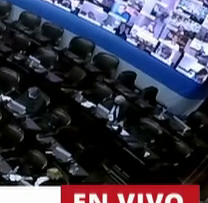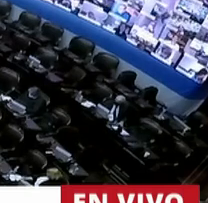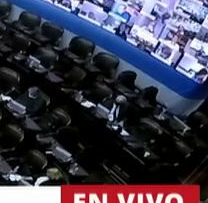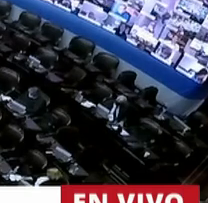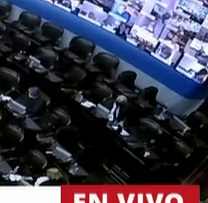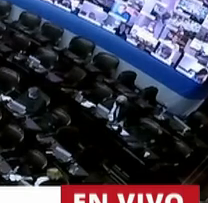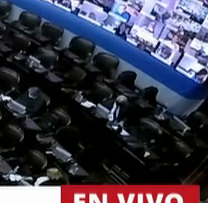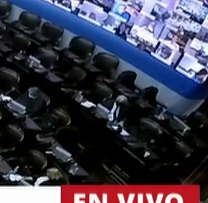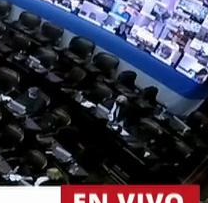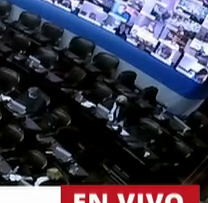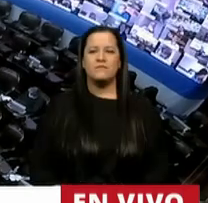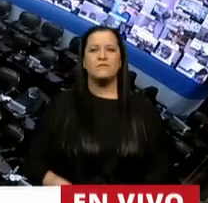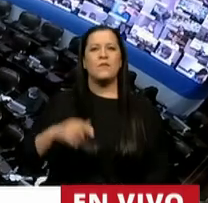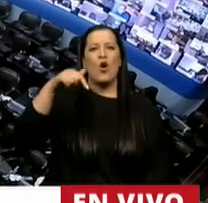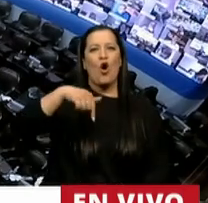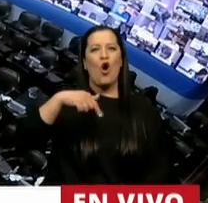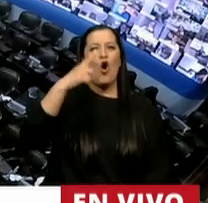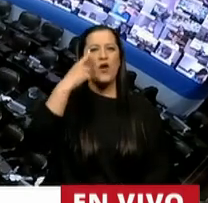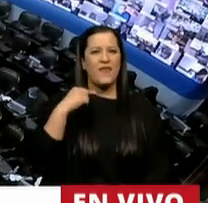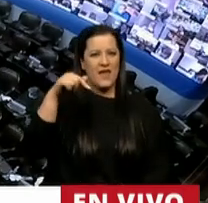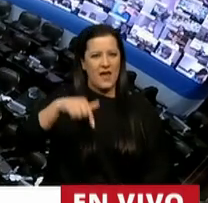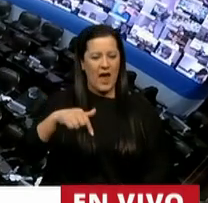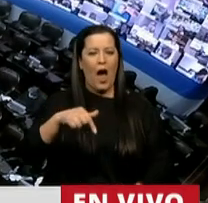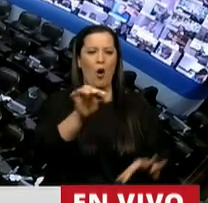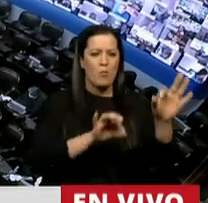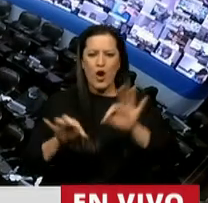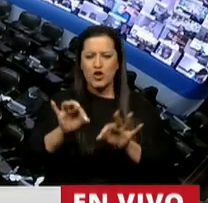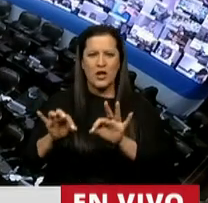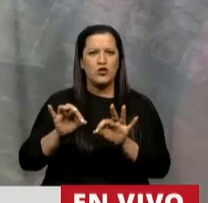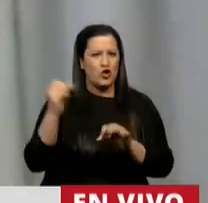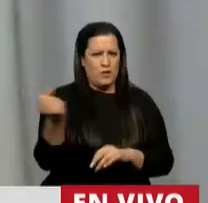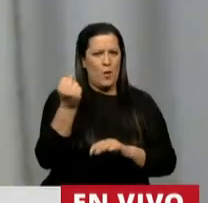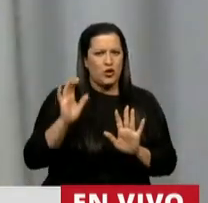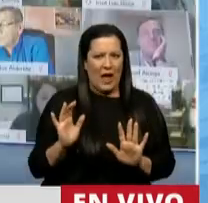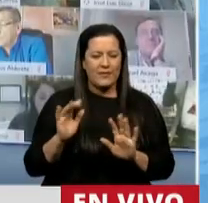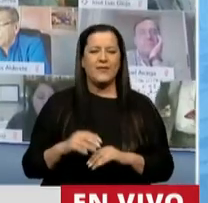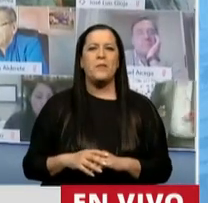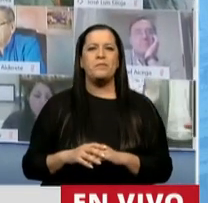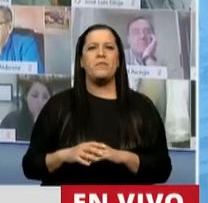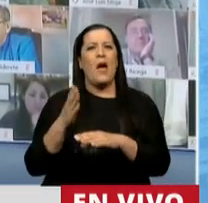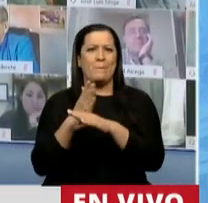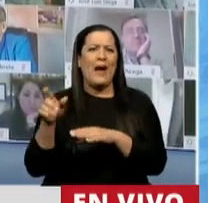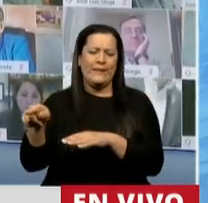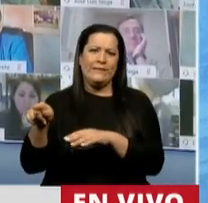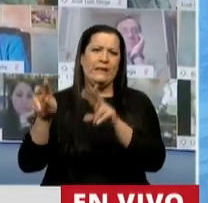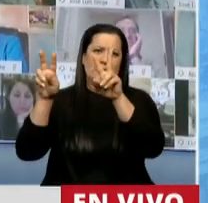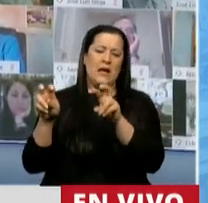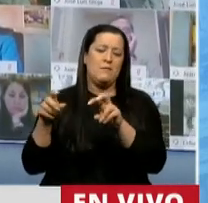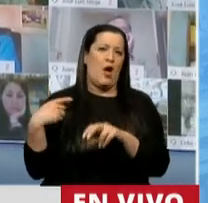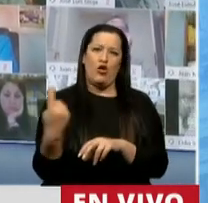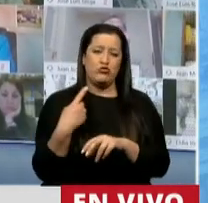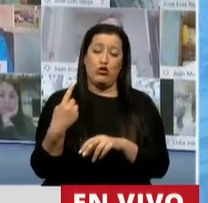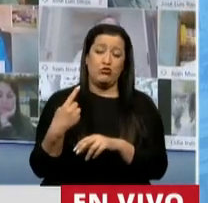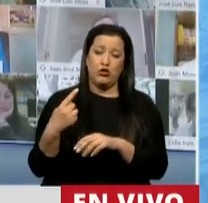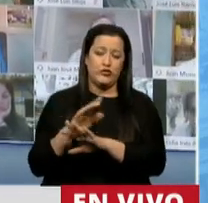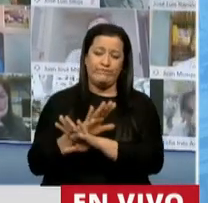Una jornada donde estamos tratando proyectos importantes, donde más allá del hecho lamentable que retudiamos y